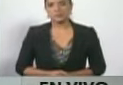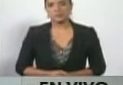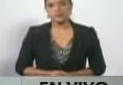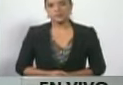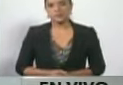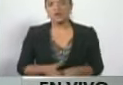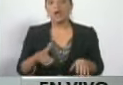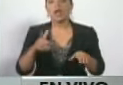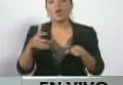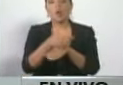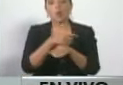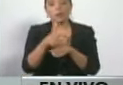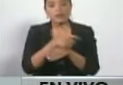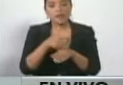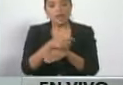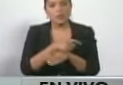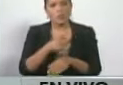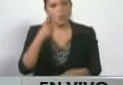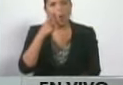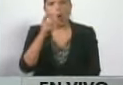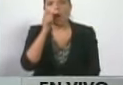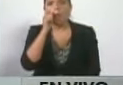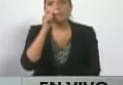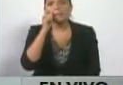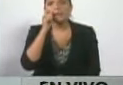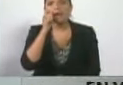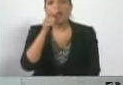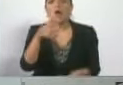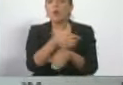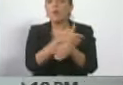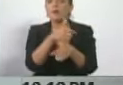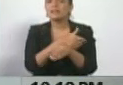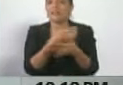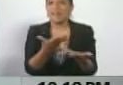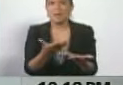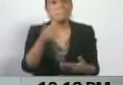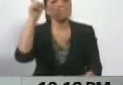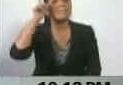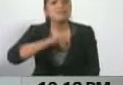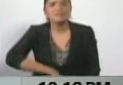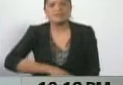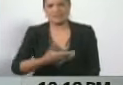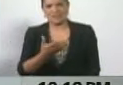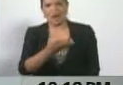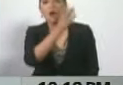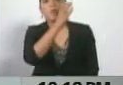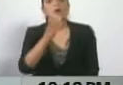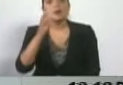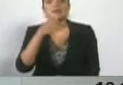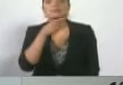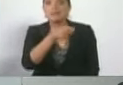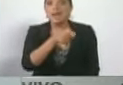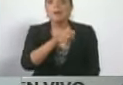gobernador de la Yucca, que es mentira la reunión si él mandó un representante personal